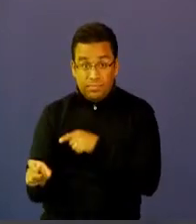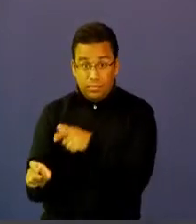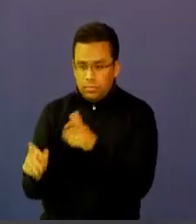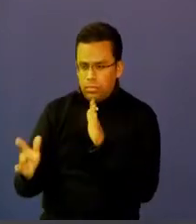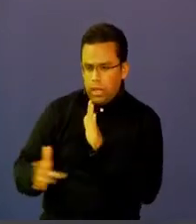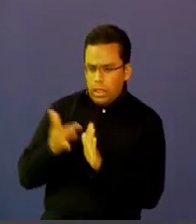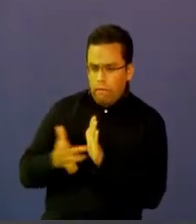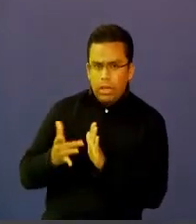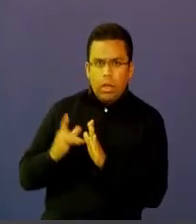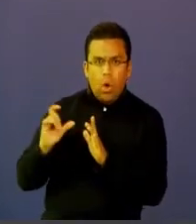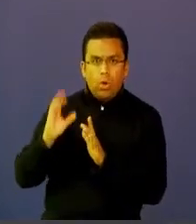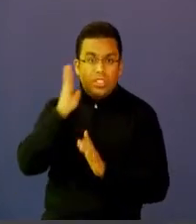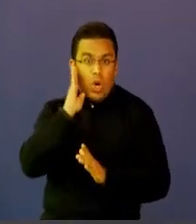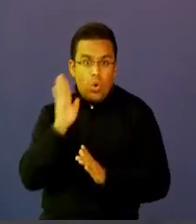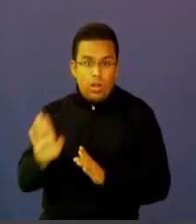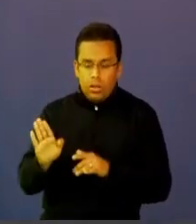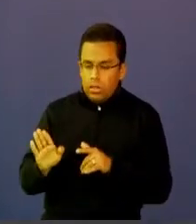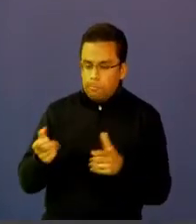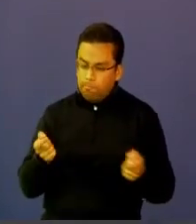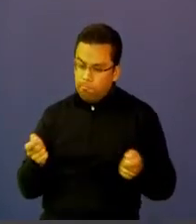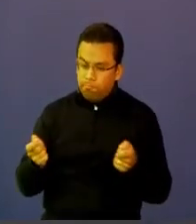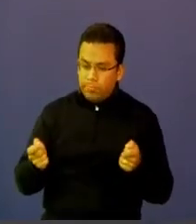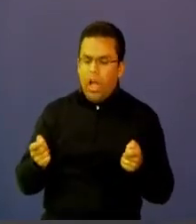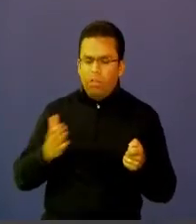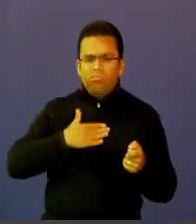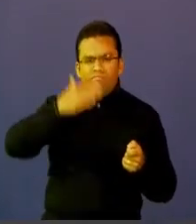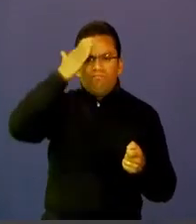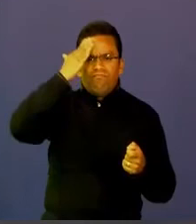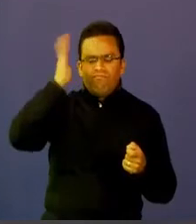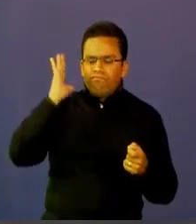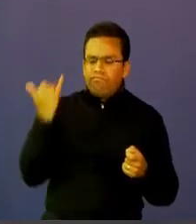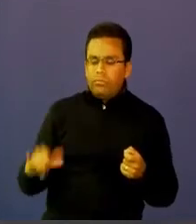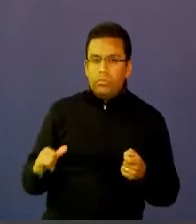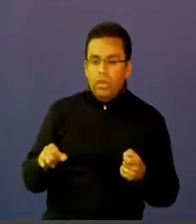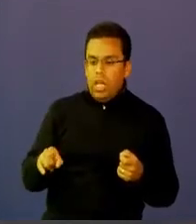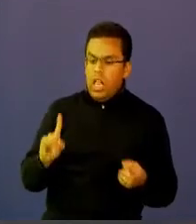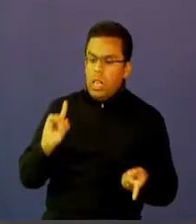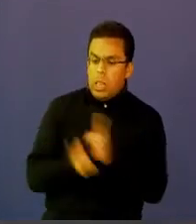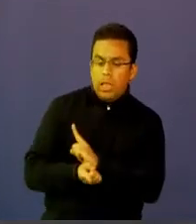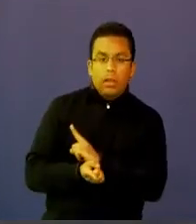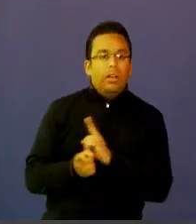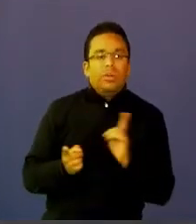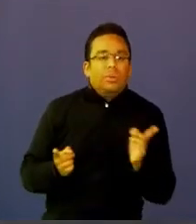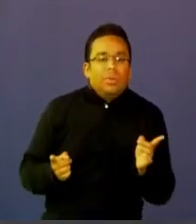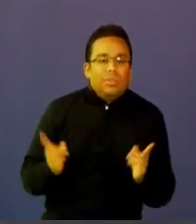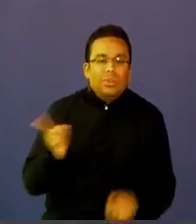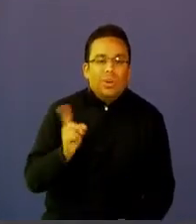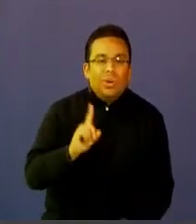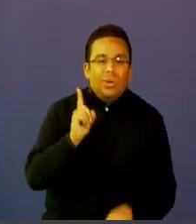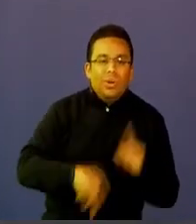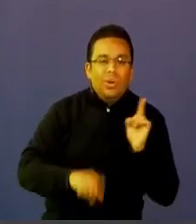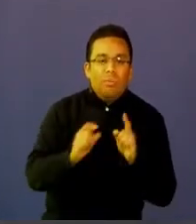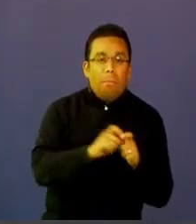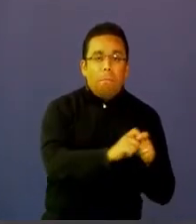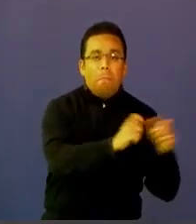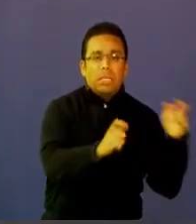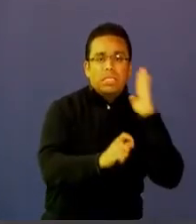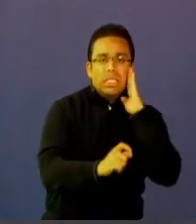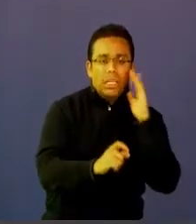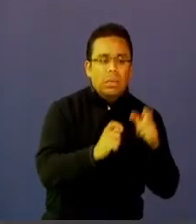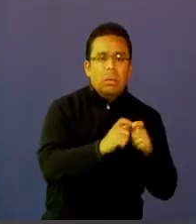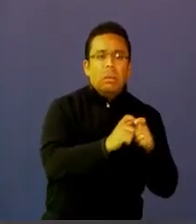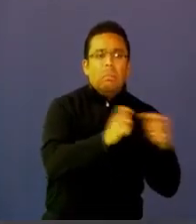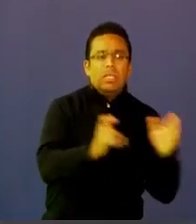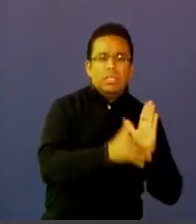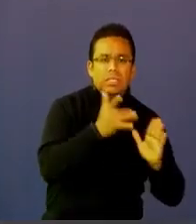tableta o que tiene su celular en clase y que no va a poder cambiar eso porque ya vimos cómo hay más celulares y hay más dispositivos móviles que personas en el